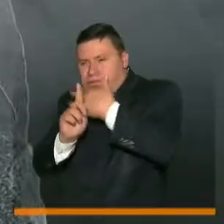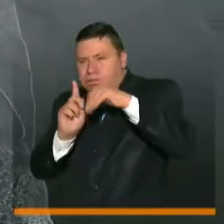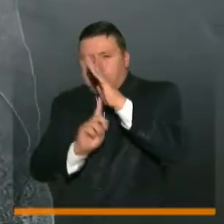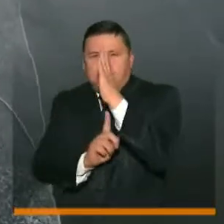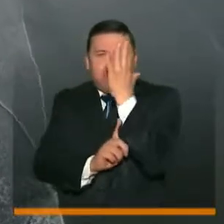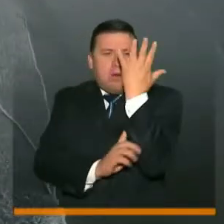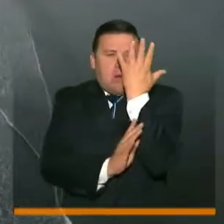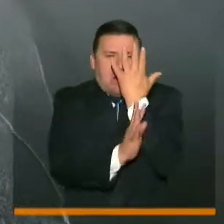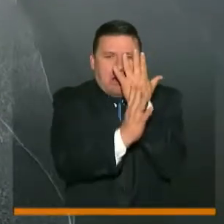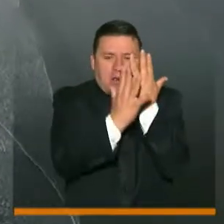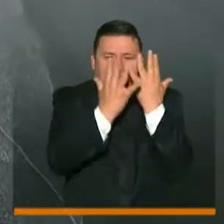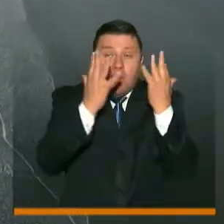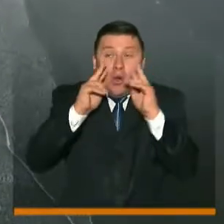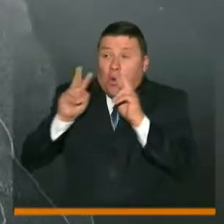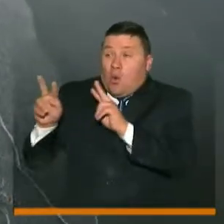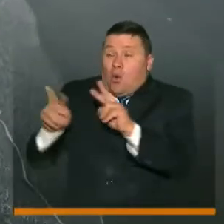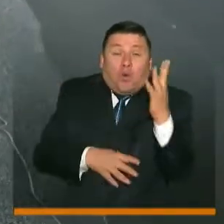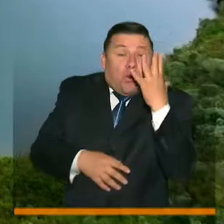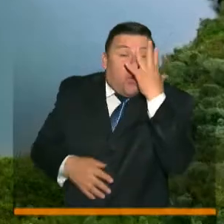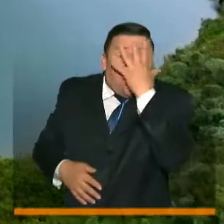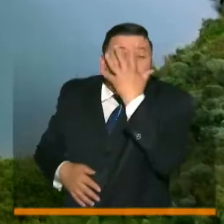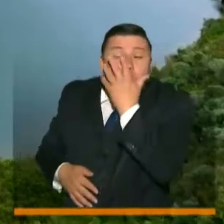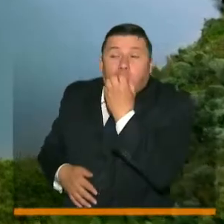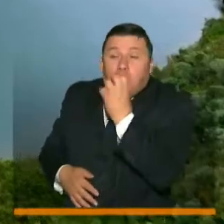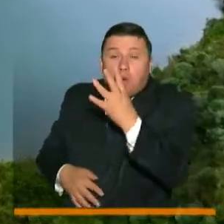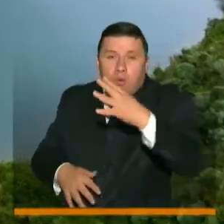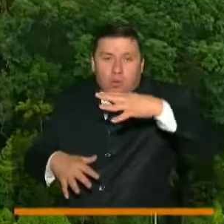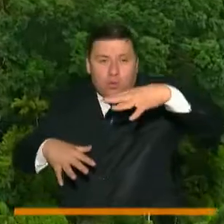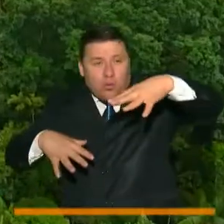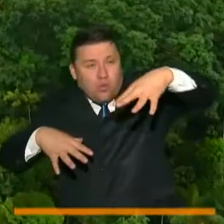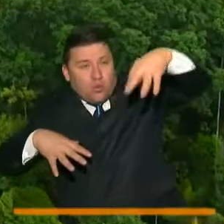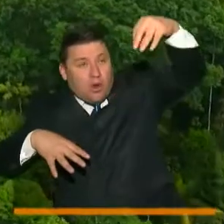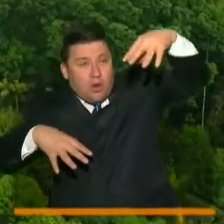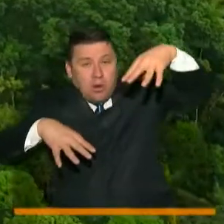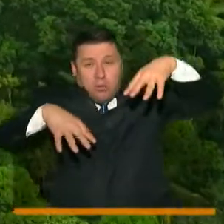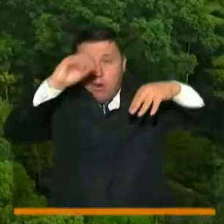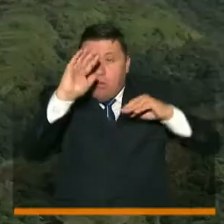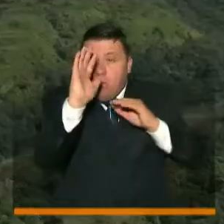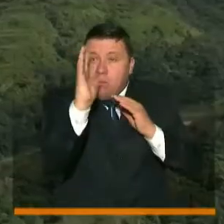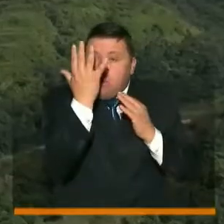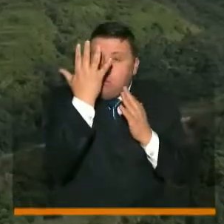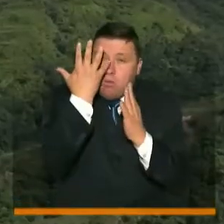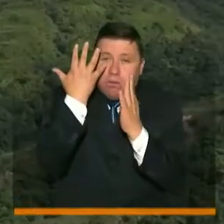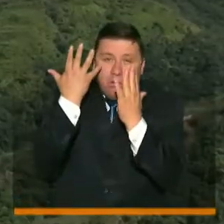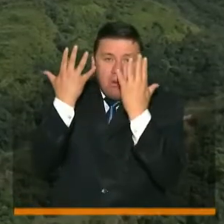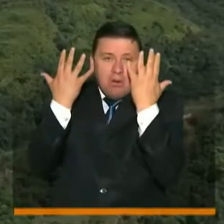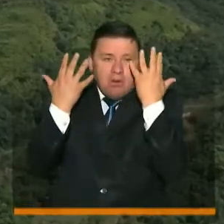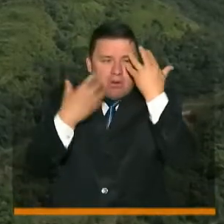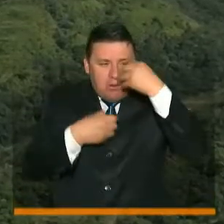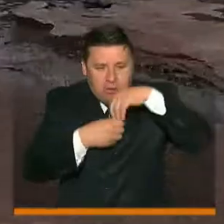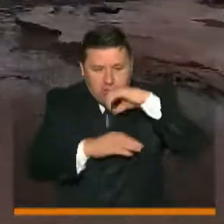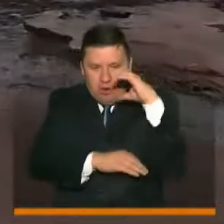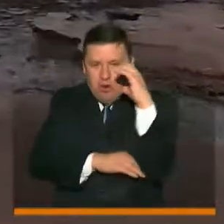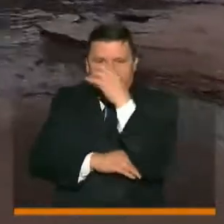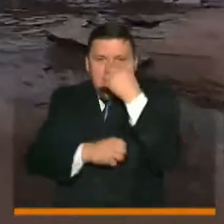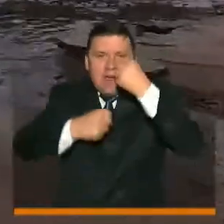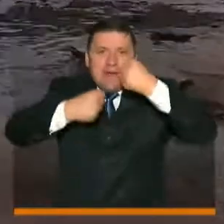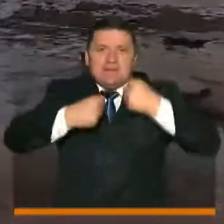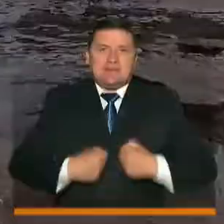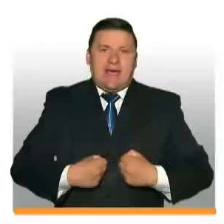Paisajes alucinantes. Páramos y bosques. Colombia, sede de la